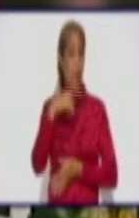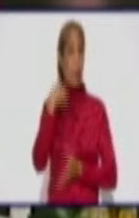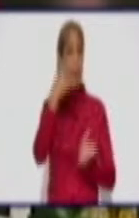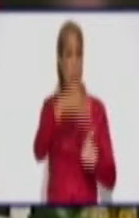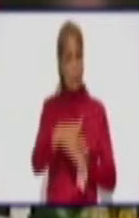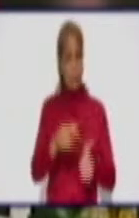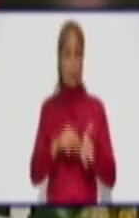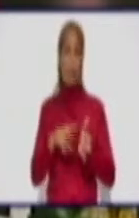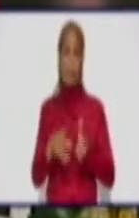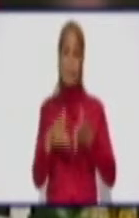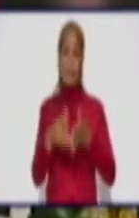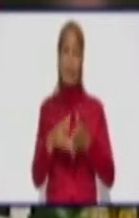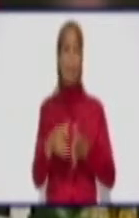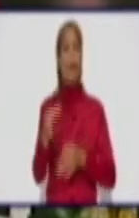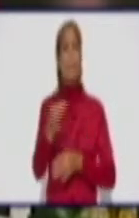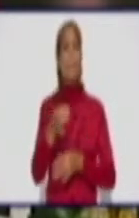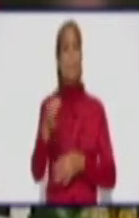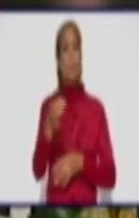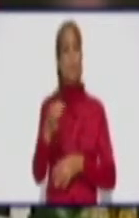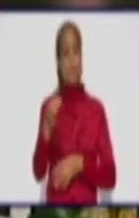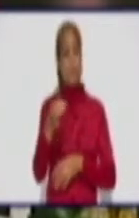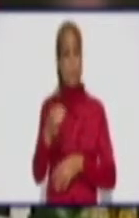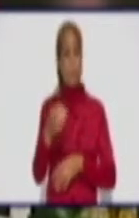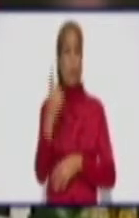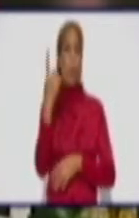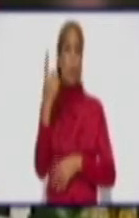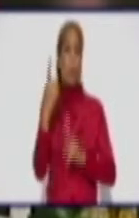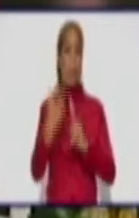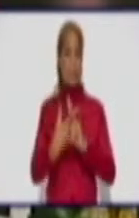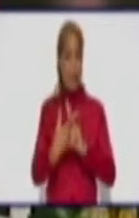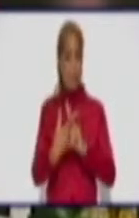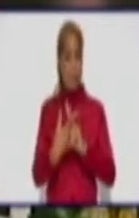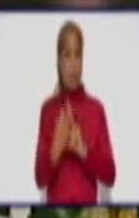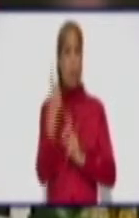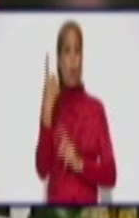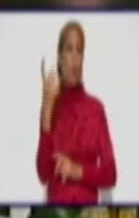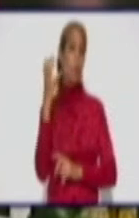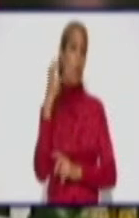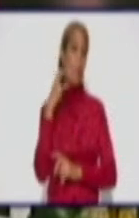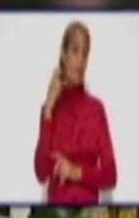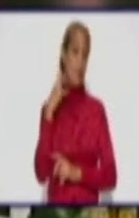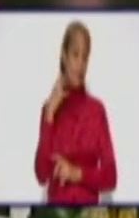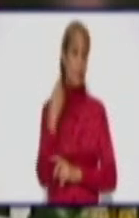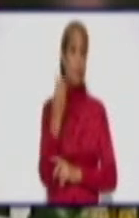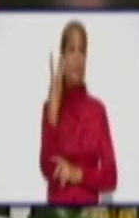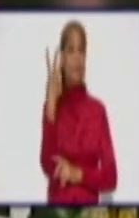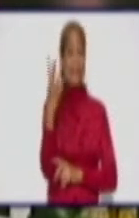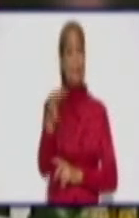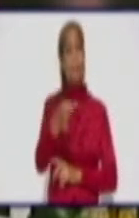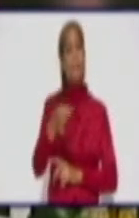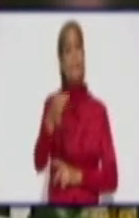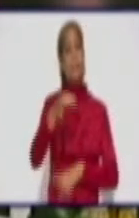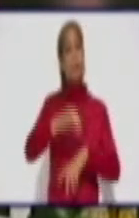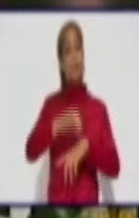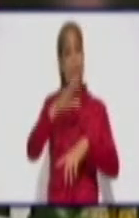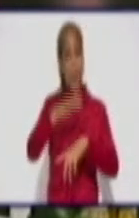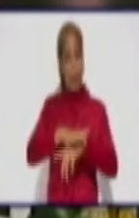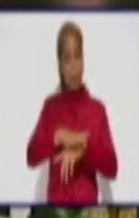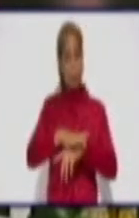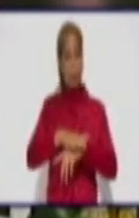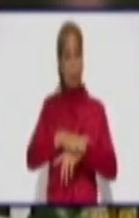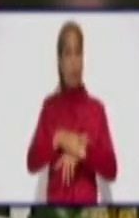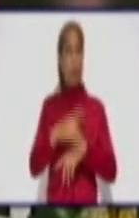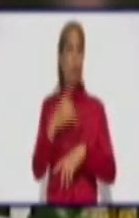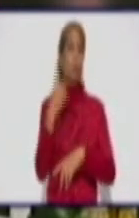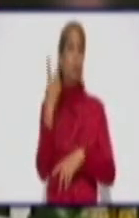Pertenecen a los municipios, un paciente al municipio de Bayamo, un paciente a Manzanillo y tres al municipio de Rio Cautos. Dos de Grito de Llara y